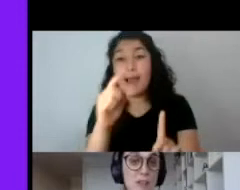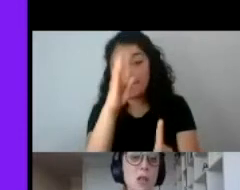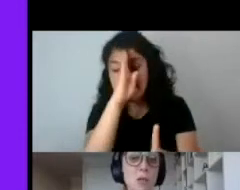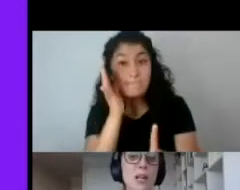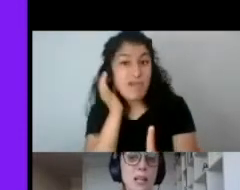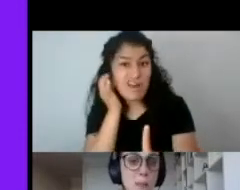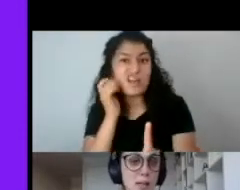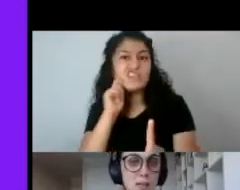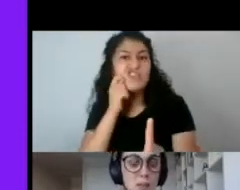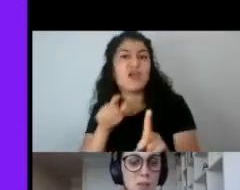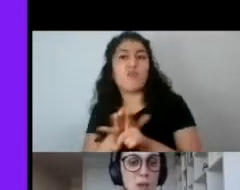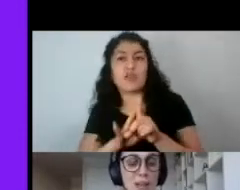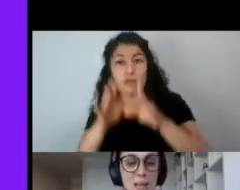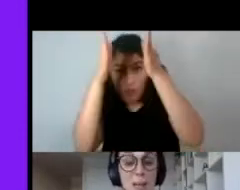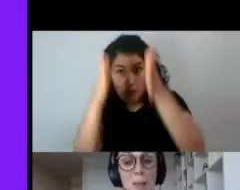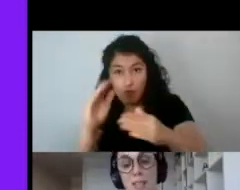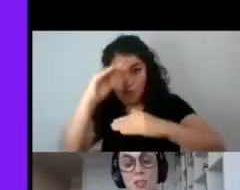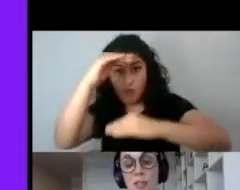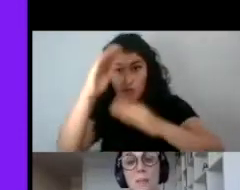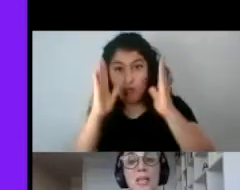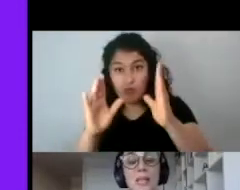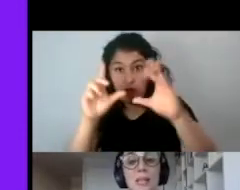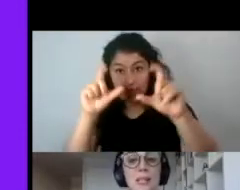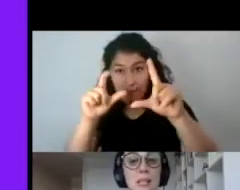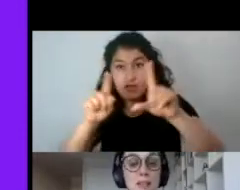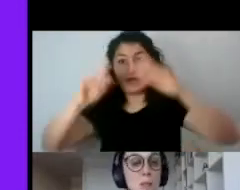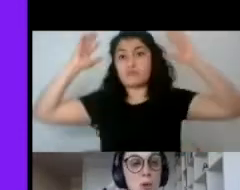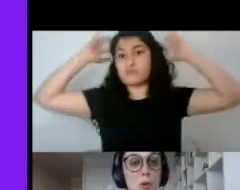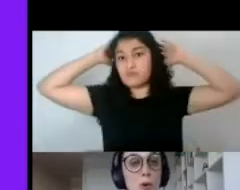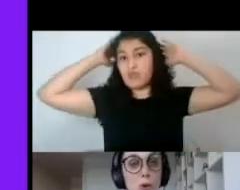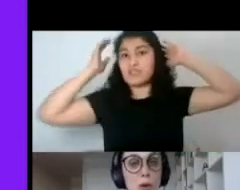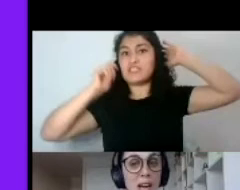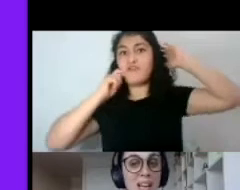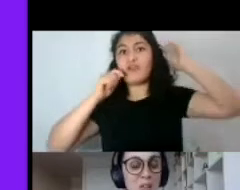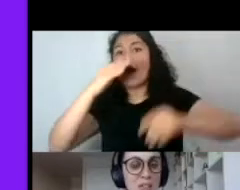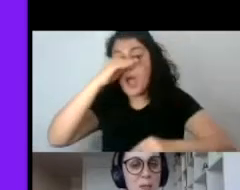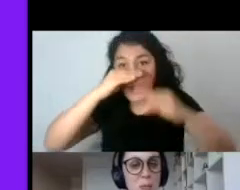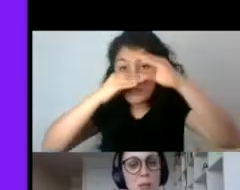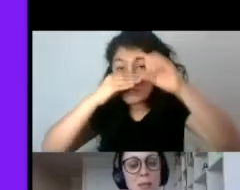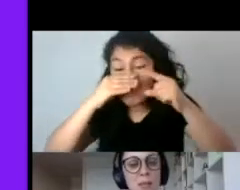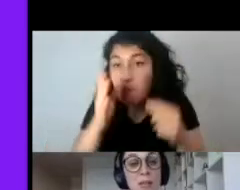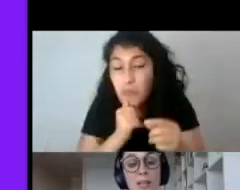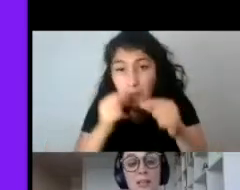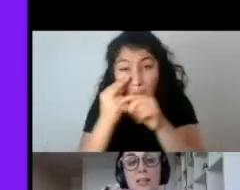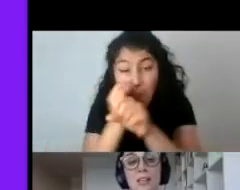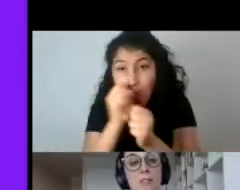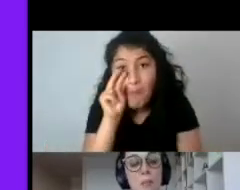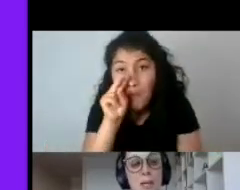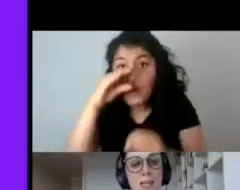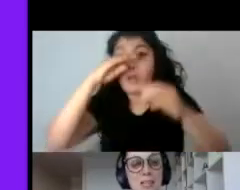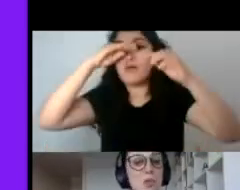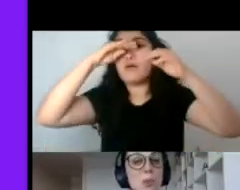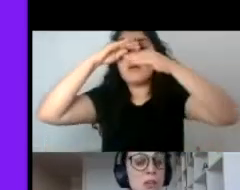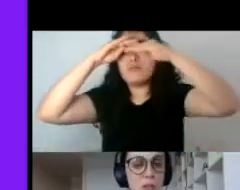reafirmado por la tapa, ¿no? La tapa, de hecho, es tan violenta que ni siquiera le vemos los ojos o la cara. O sea, vemos solamente lo que es atractivo